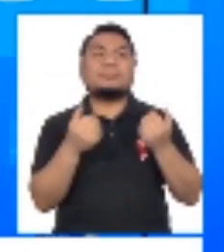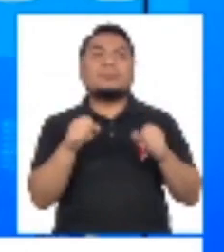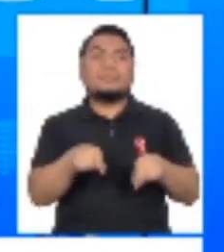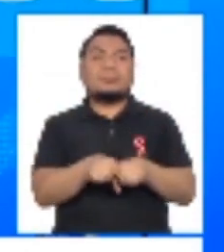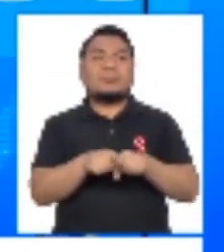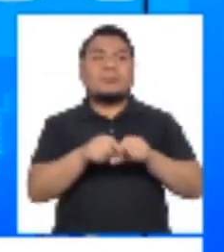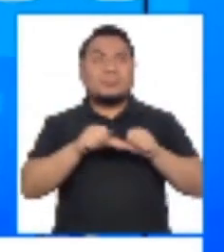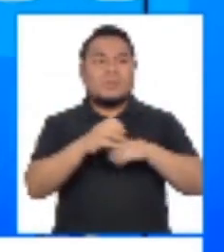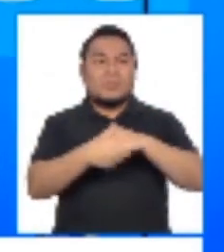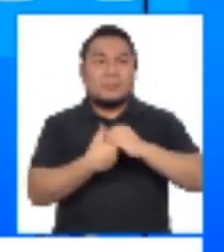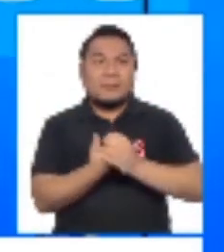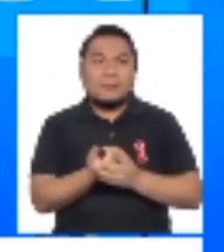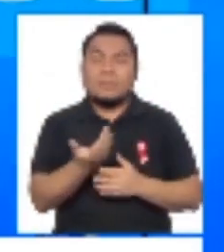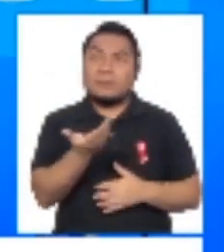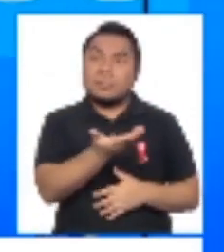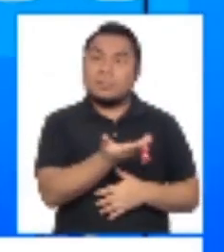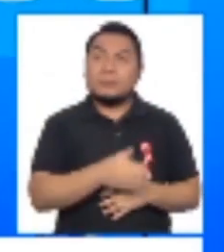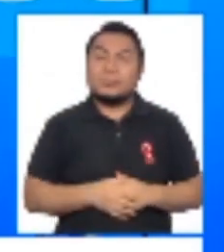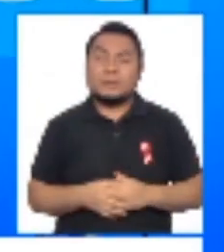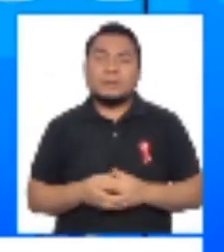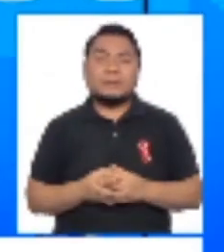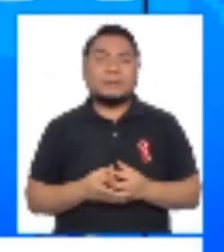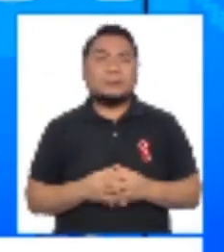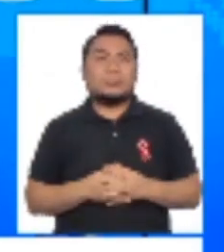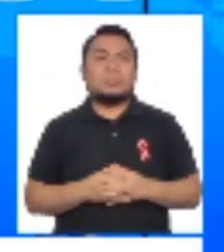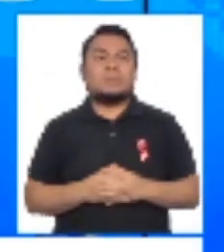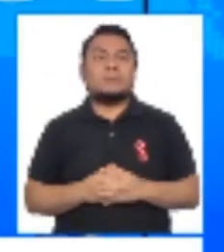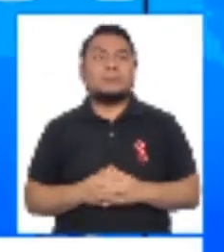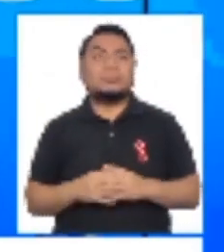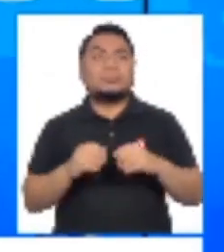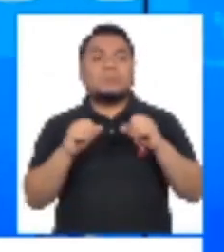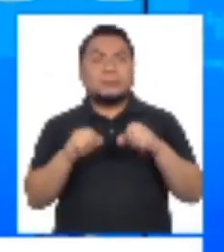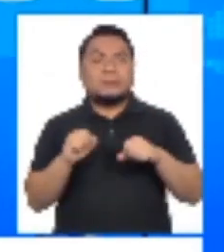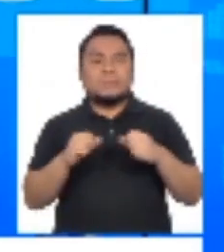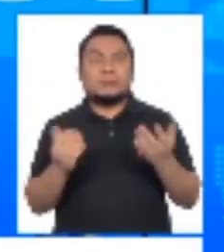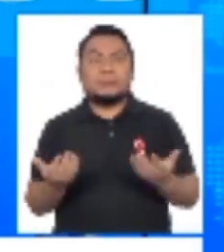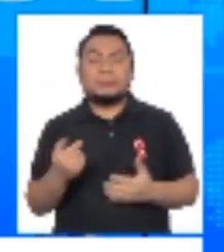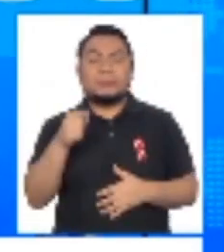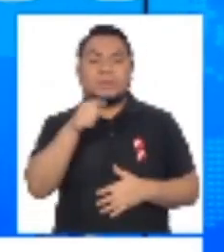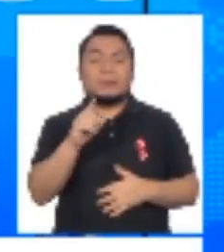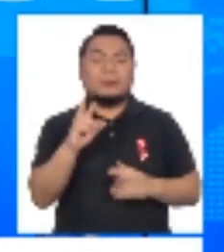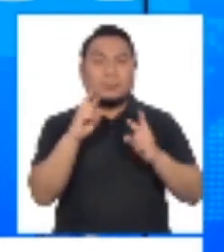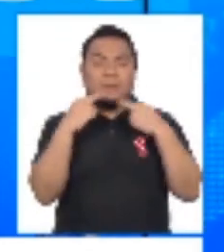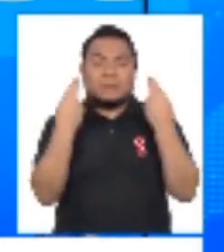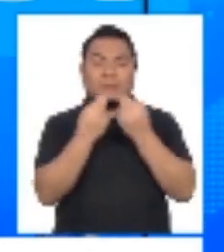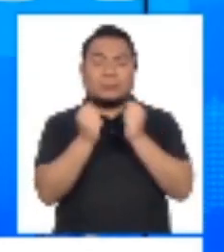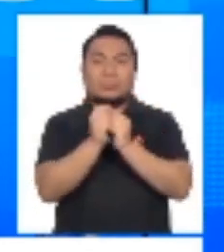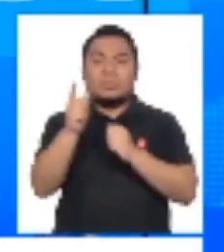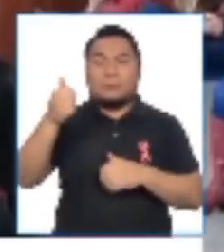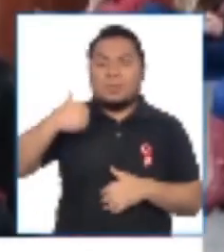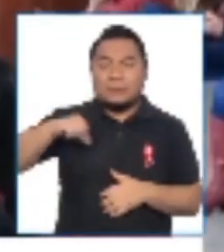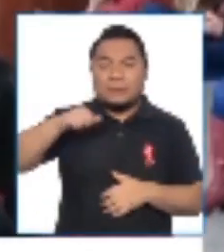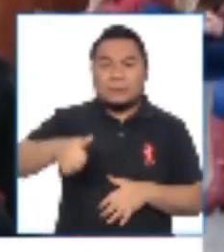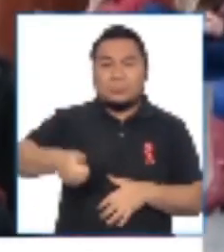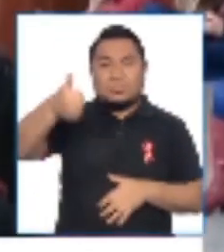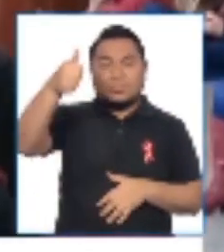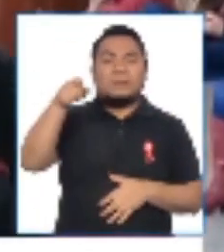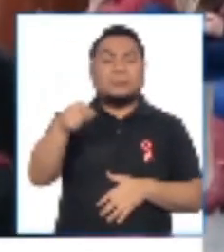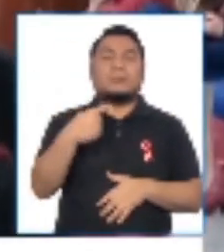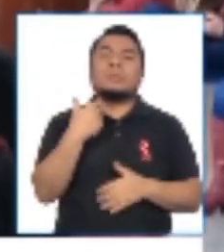también el lavado de manos? Sí, aquí en el Carmen justamente tuvimos una reunión con el alcalde, con las autoridades.